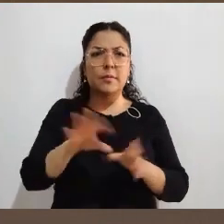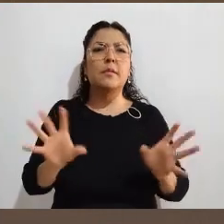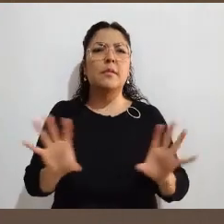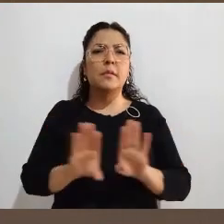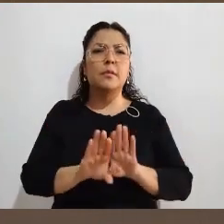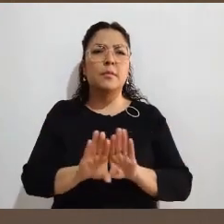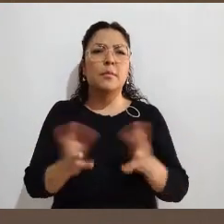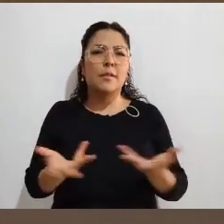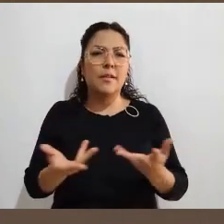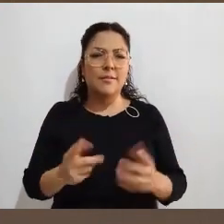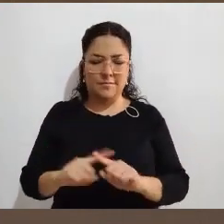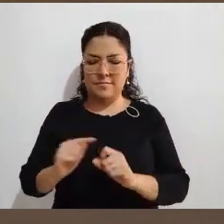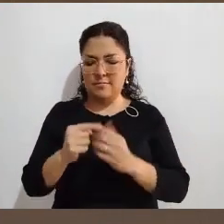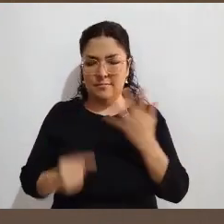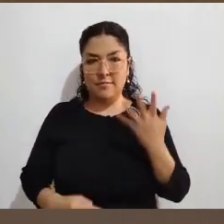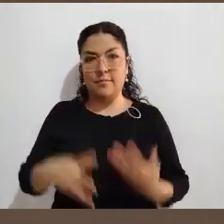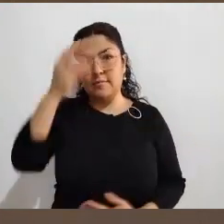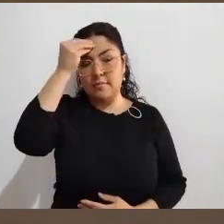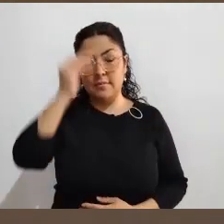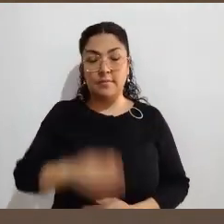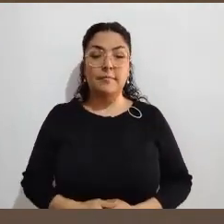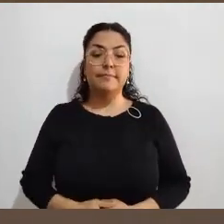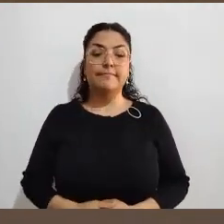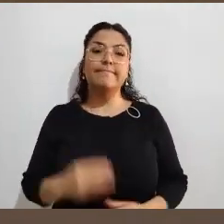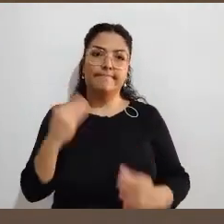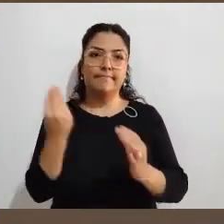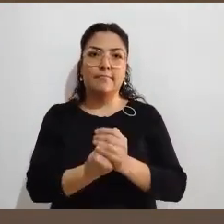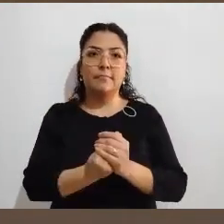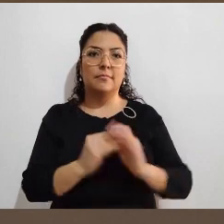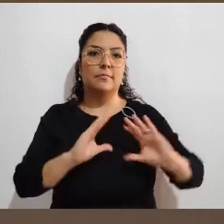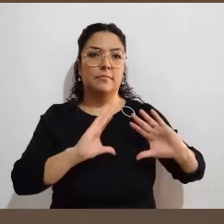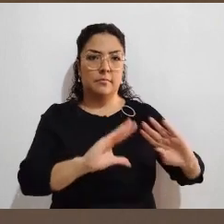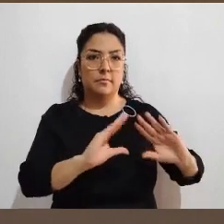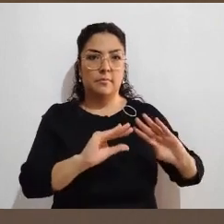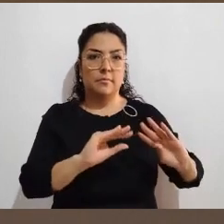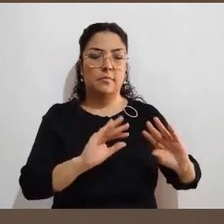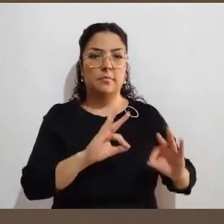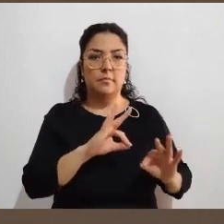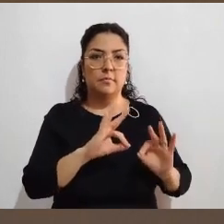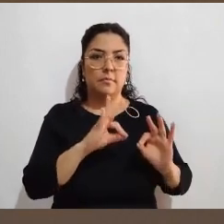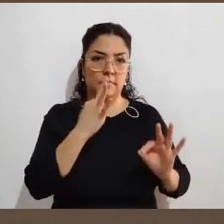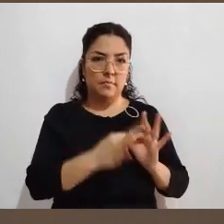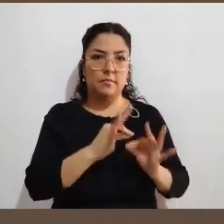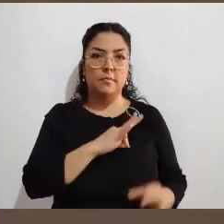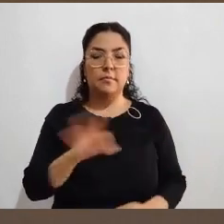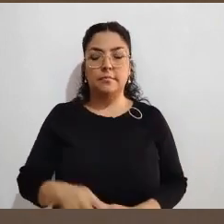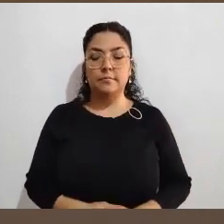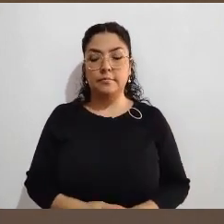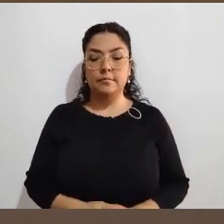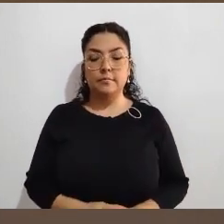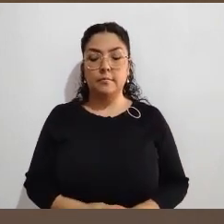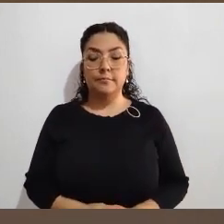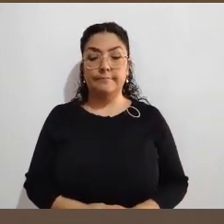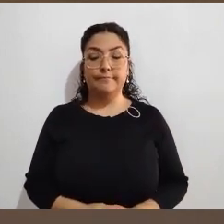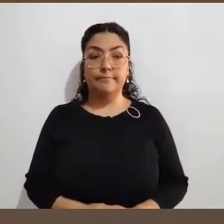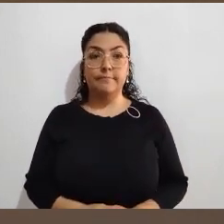Es decir, se les da una capacitación para que puedan desempeñar sus funciones. Esto también hay que ser muy puntual. Les decía antes que